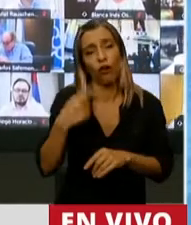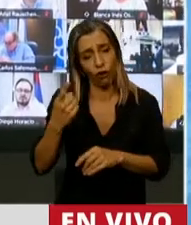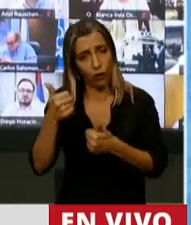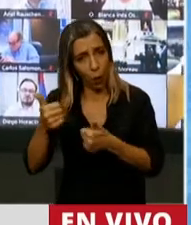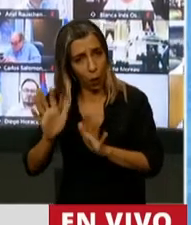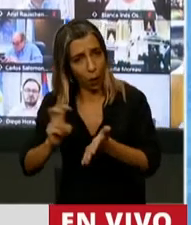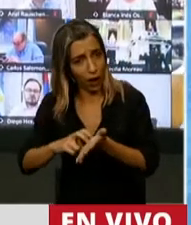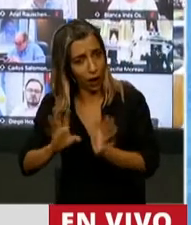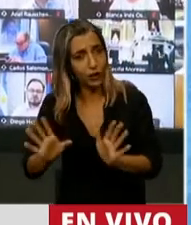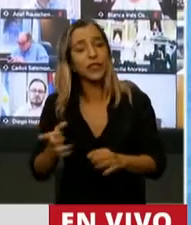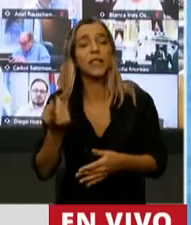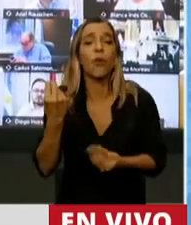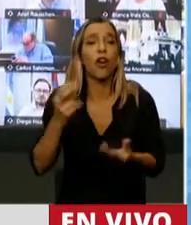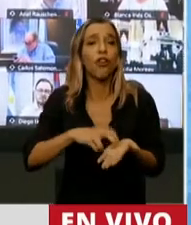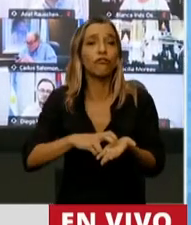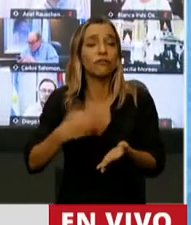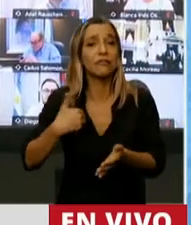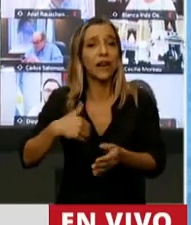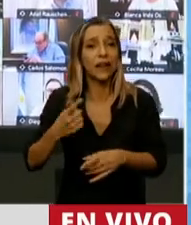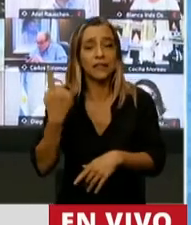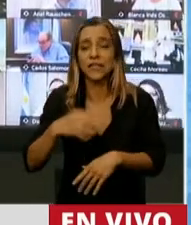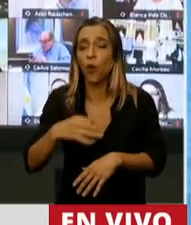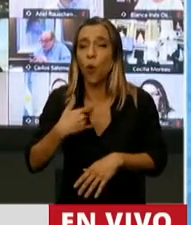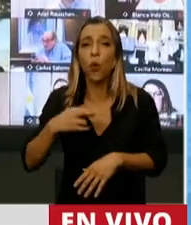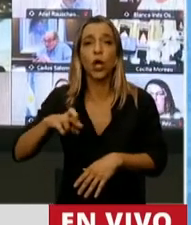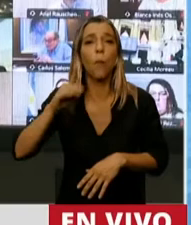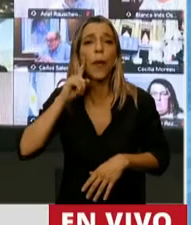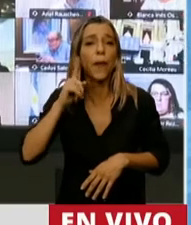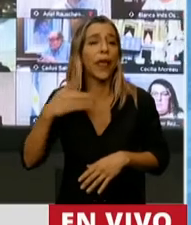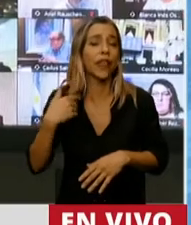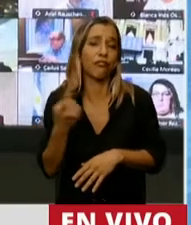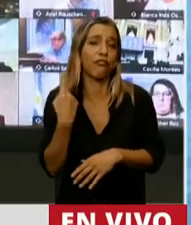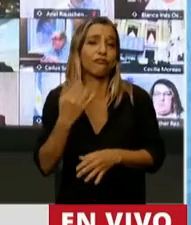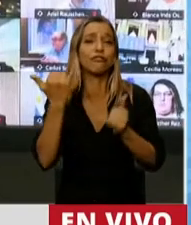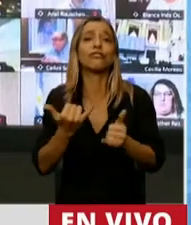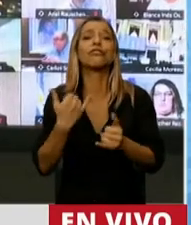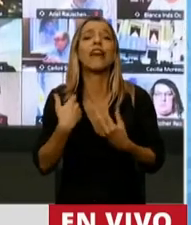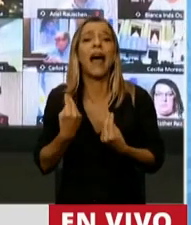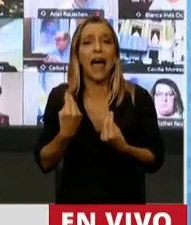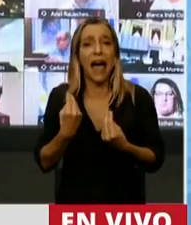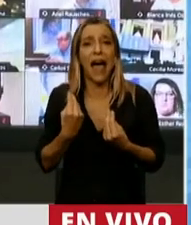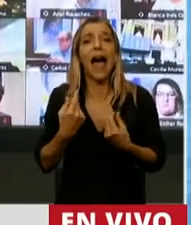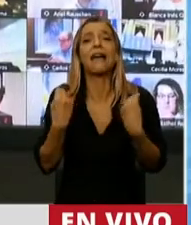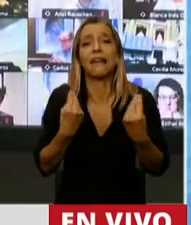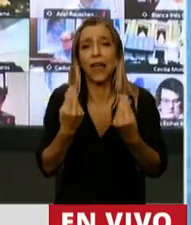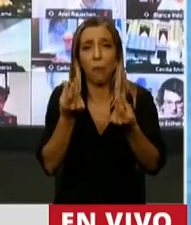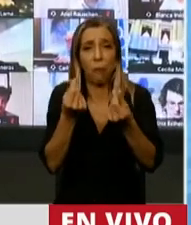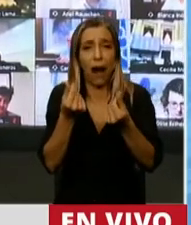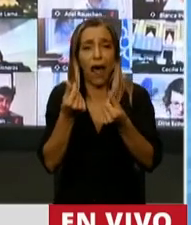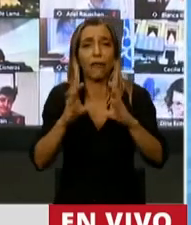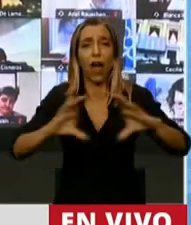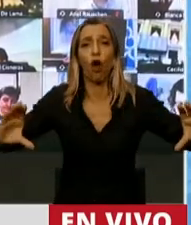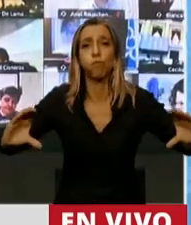Argentina es el único país del mundo que tiene un PBI entero guardado bajo el colchón. Se supone que los argentinos tanco,